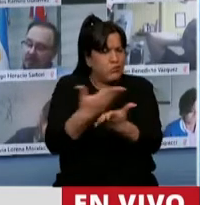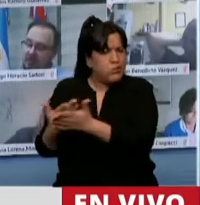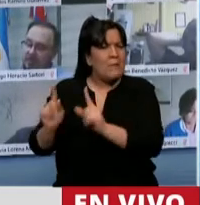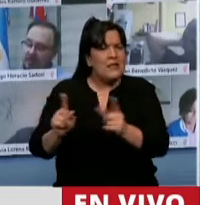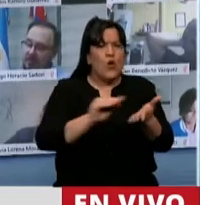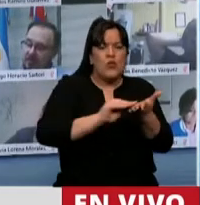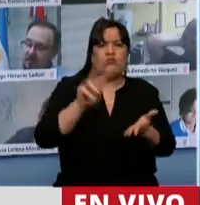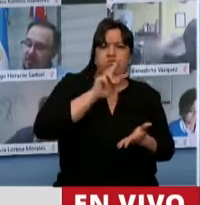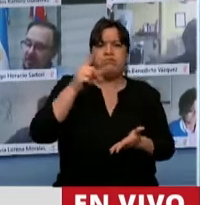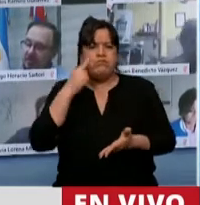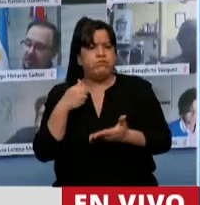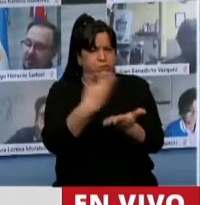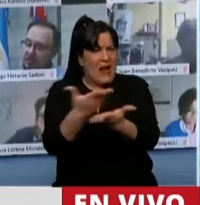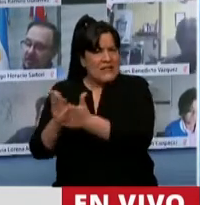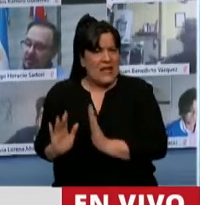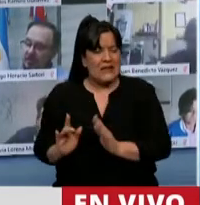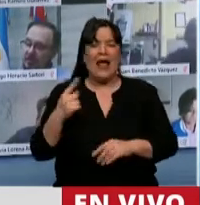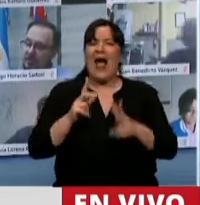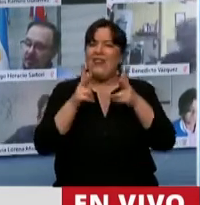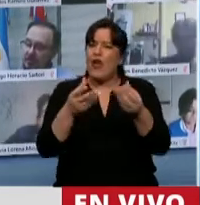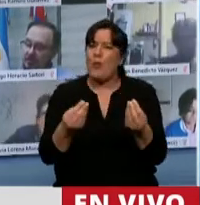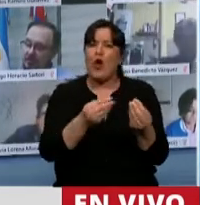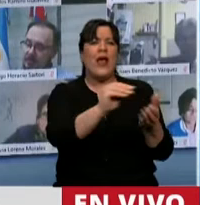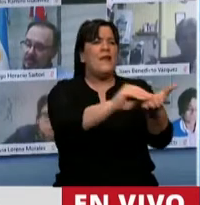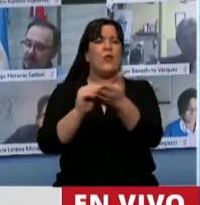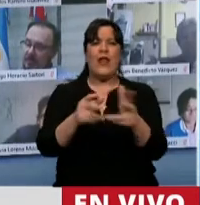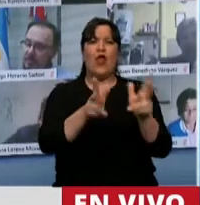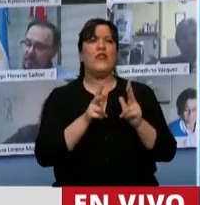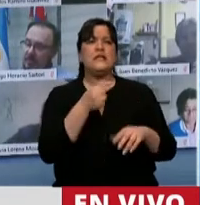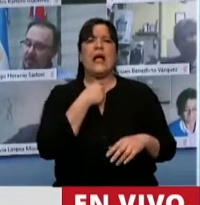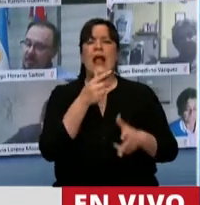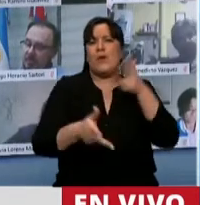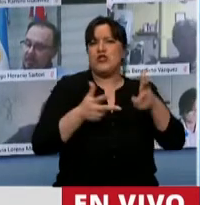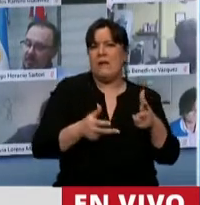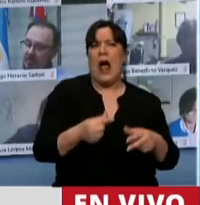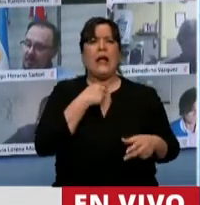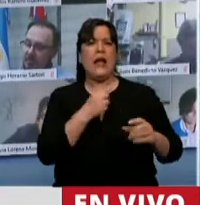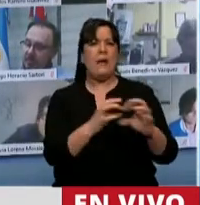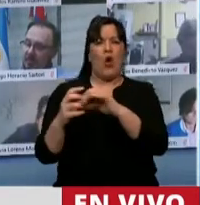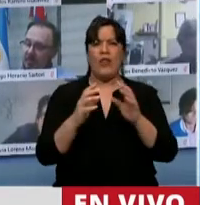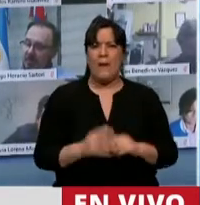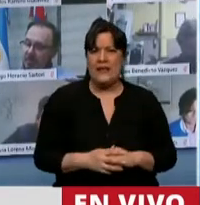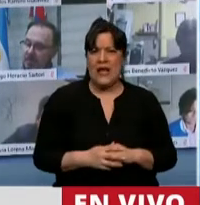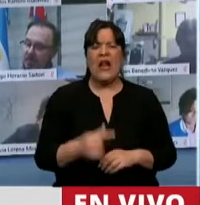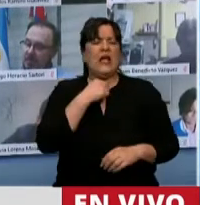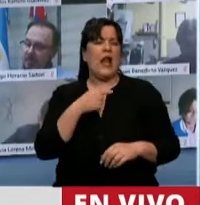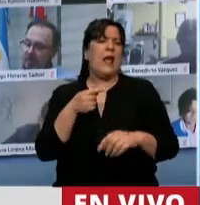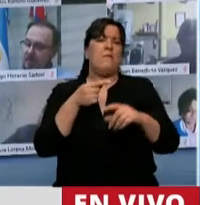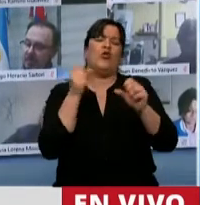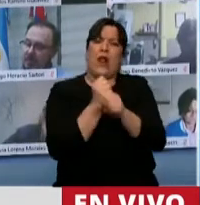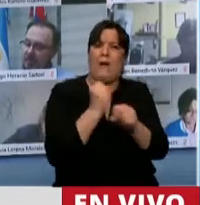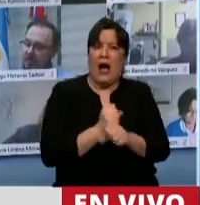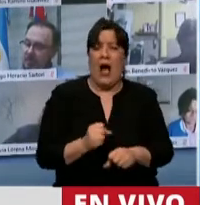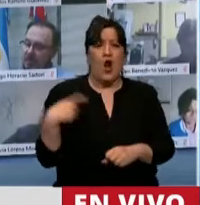los diputados y las diputadas. Digo todo esto porque muchos diputados decían queremos hablar, queremos debatir, queremos trabajar.